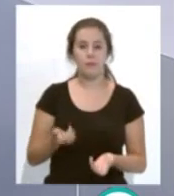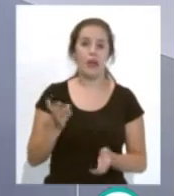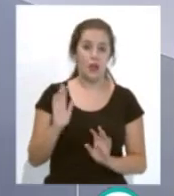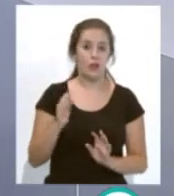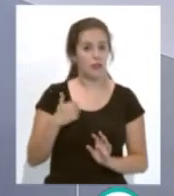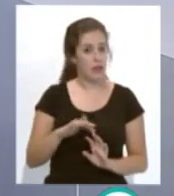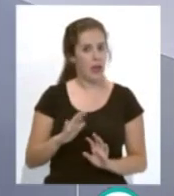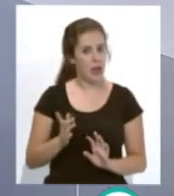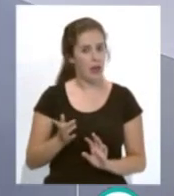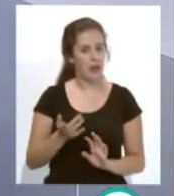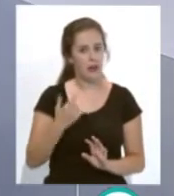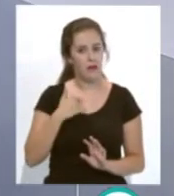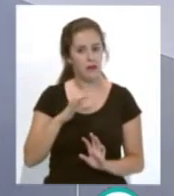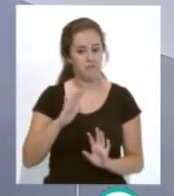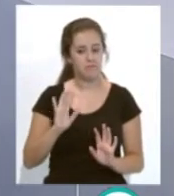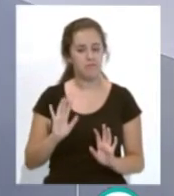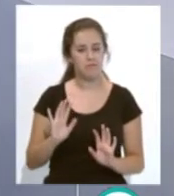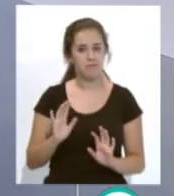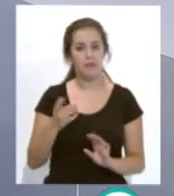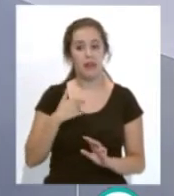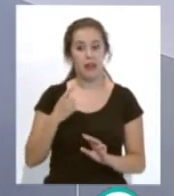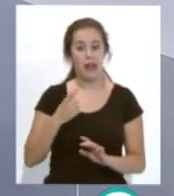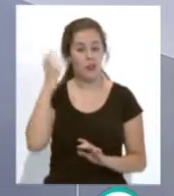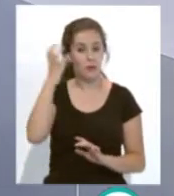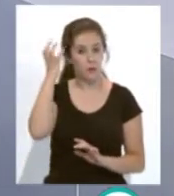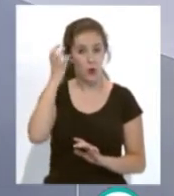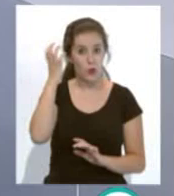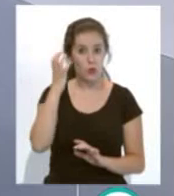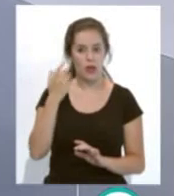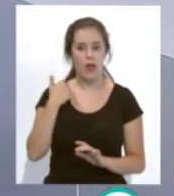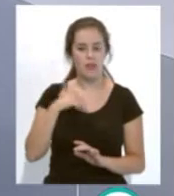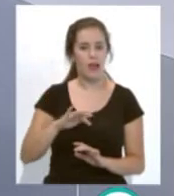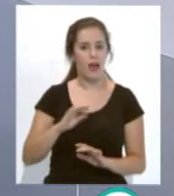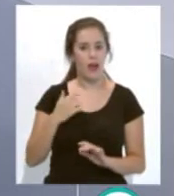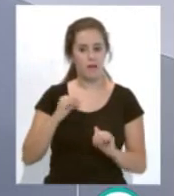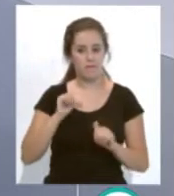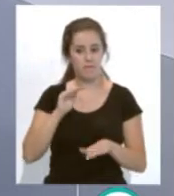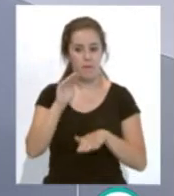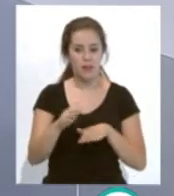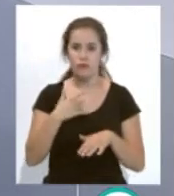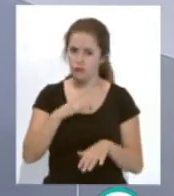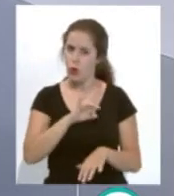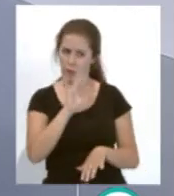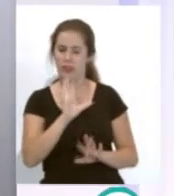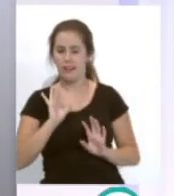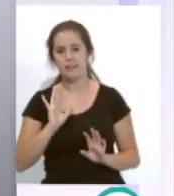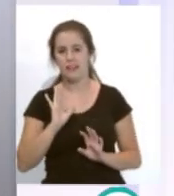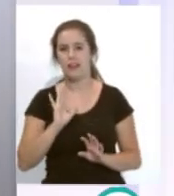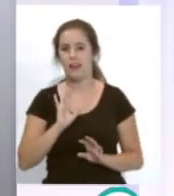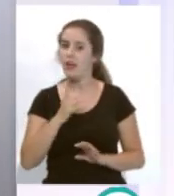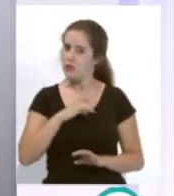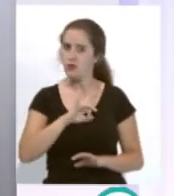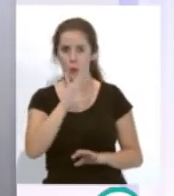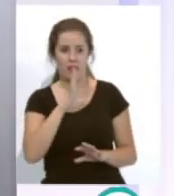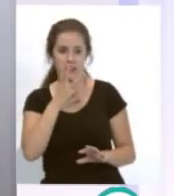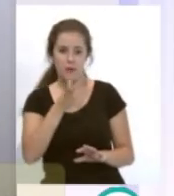un viso de que el Deportivo de la Coruña parece que ha dado un paso. Es sorprendente, ¿eh? O sea, es